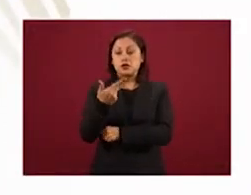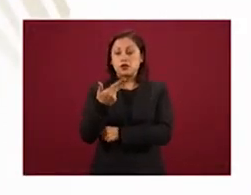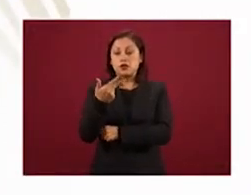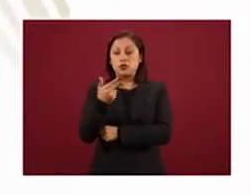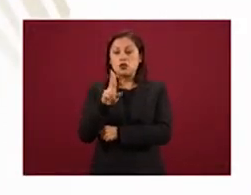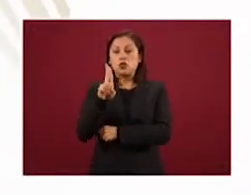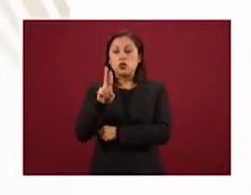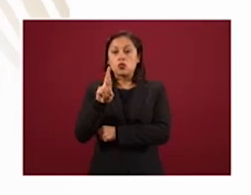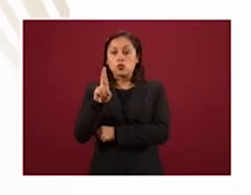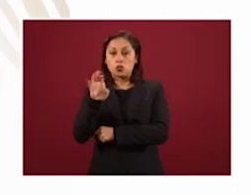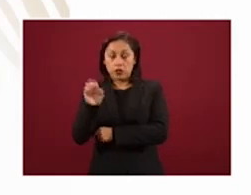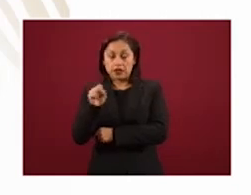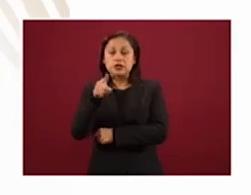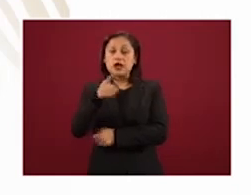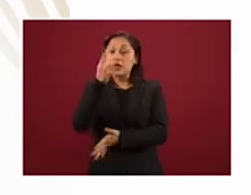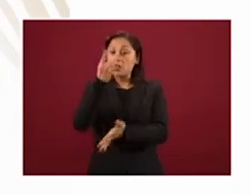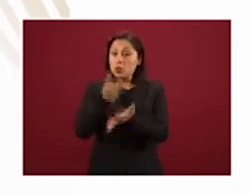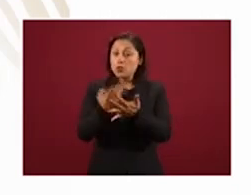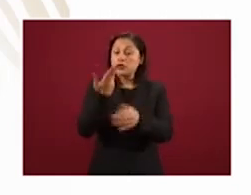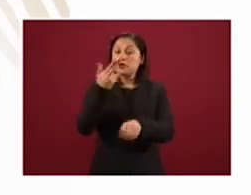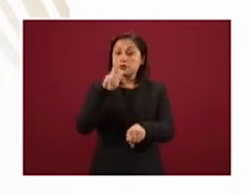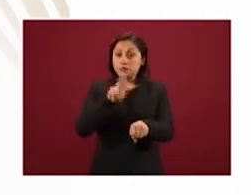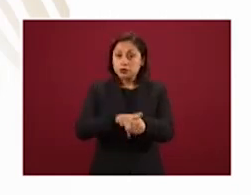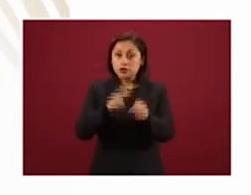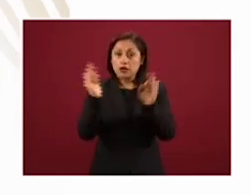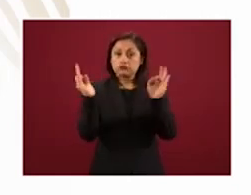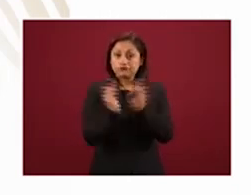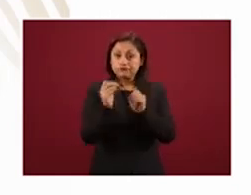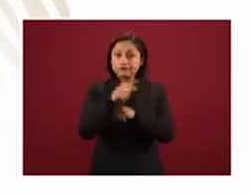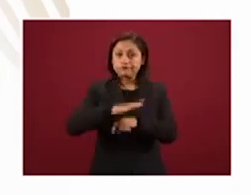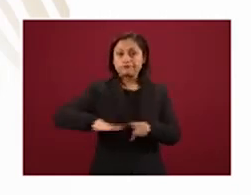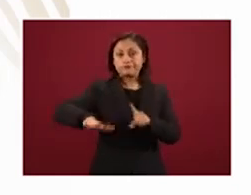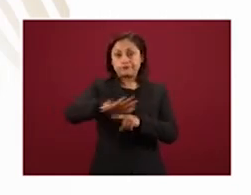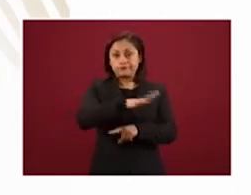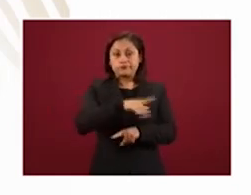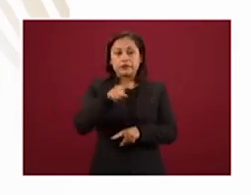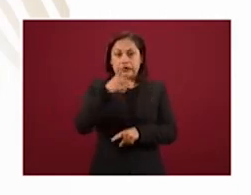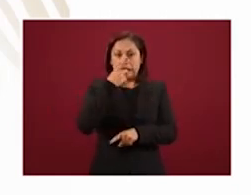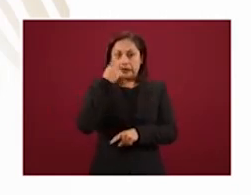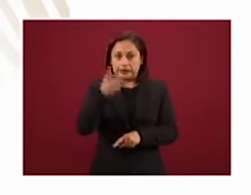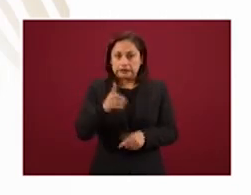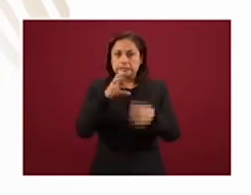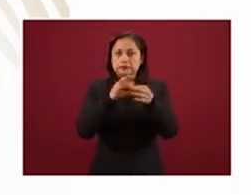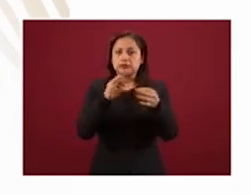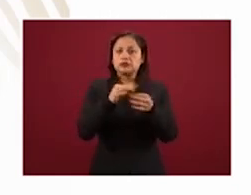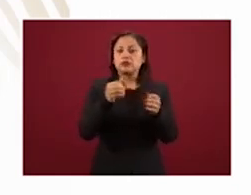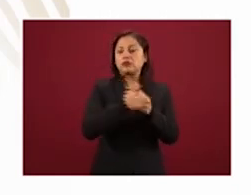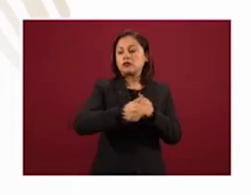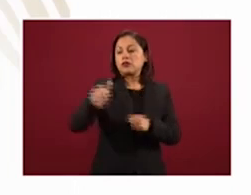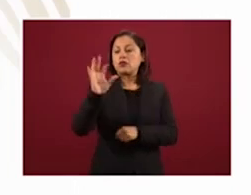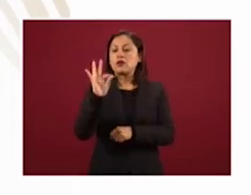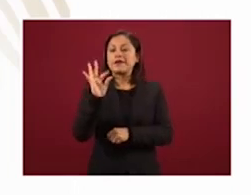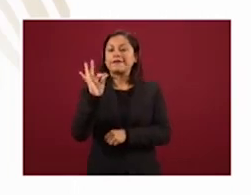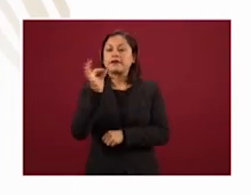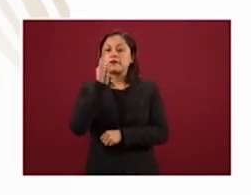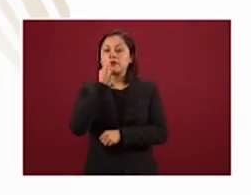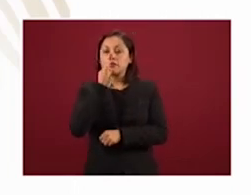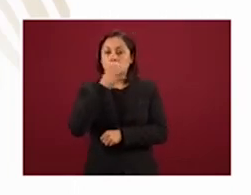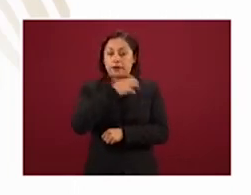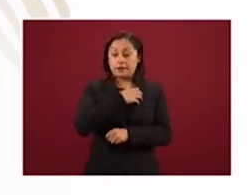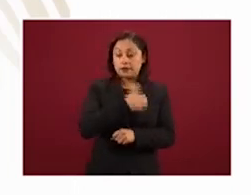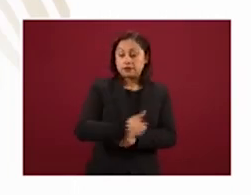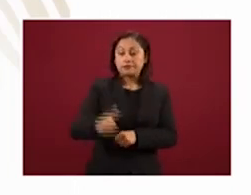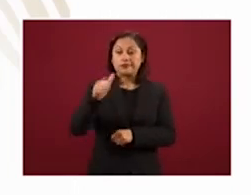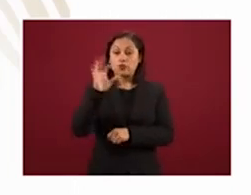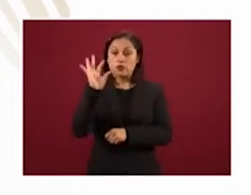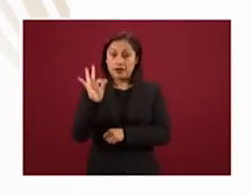cercano, el más cercano, como ya señaló, a 40 minutos de la capital, con equipamiento